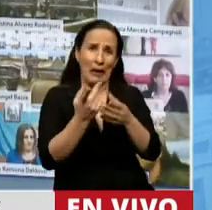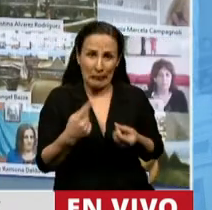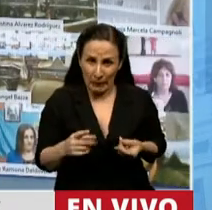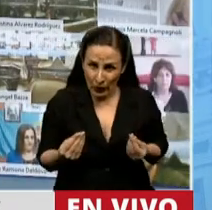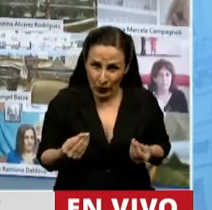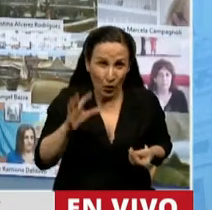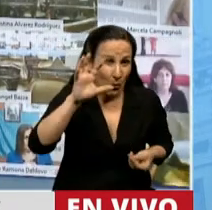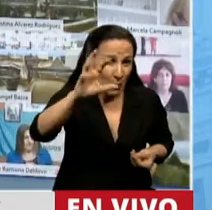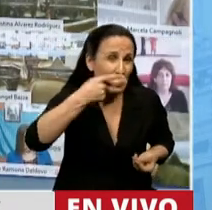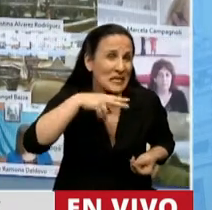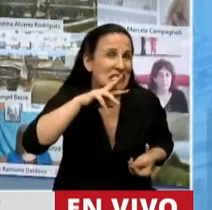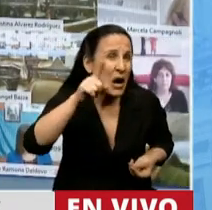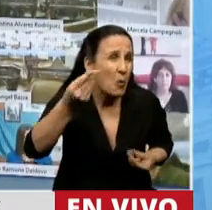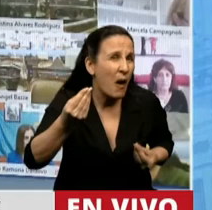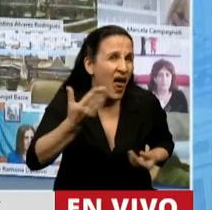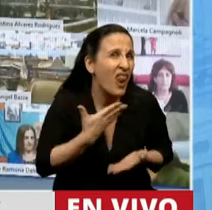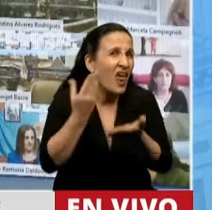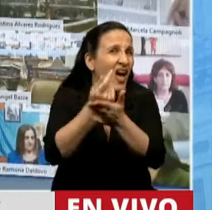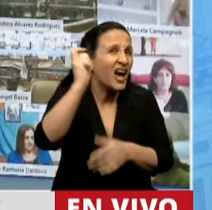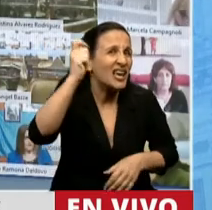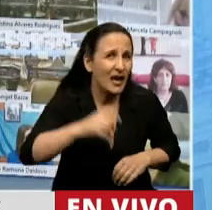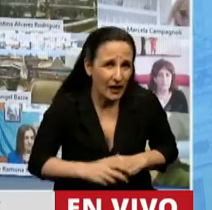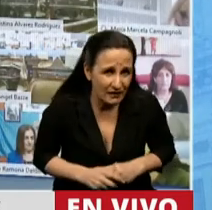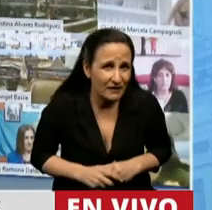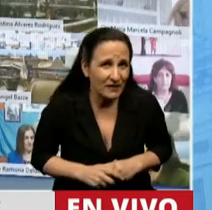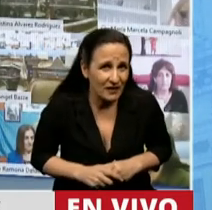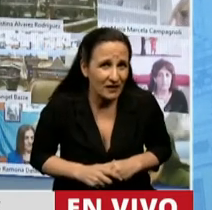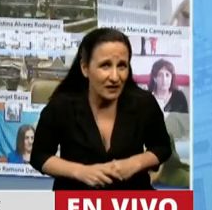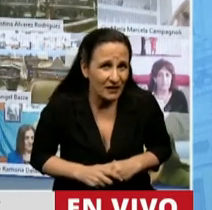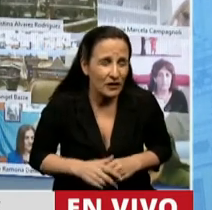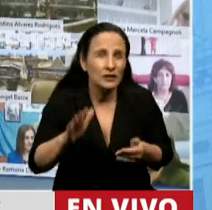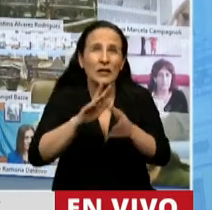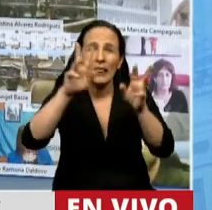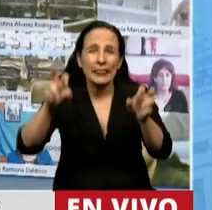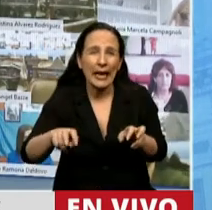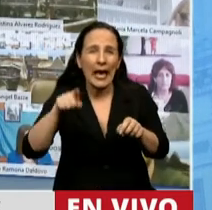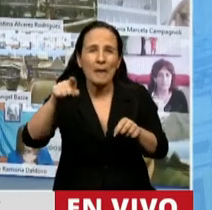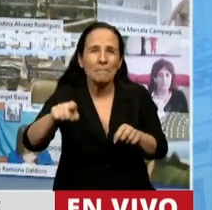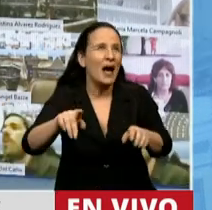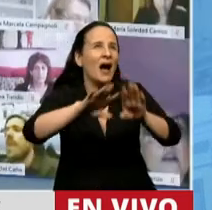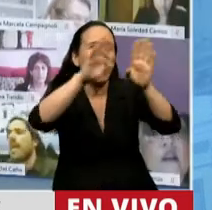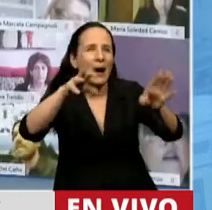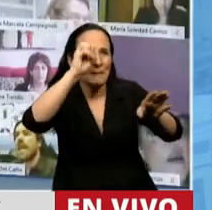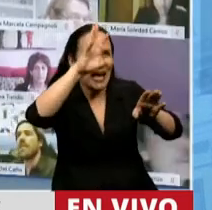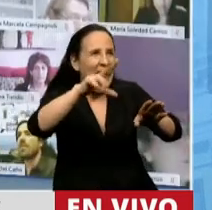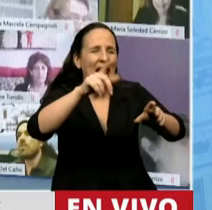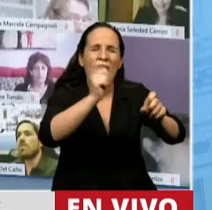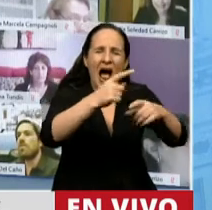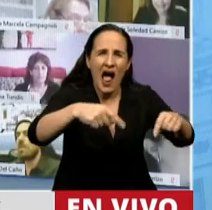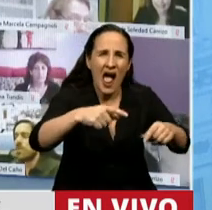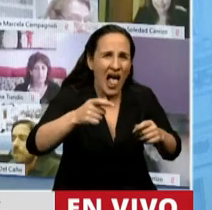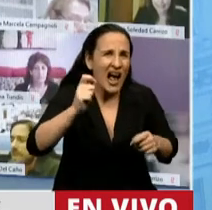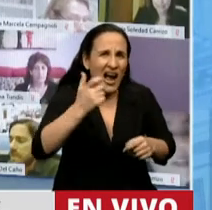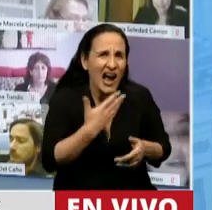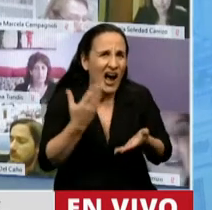se avanzó terriblemente con la megaminería. ¿Quién gobierna hace años? Entonces, Presidente, me